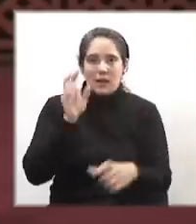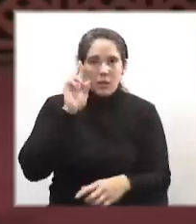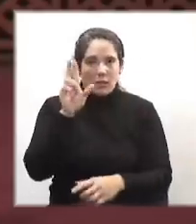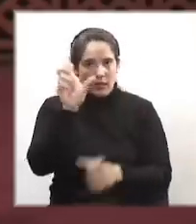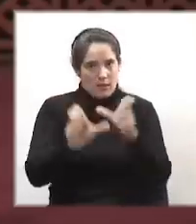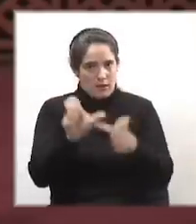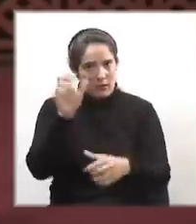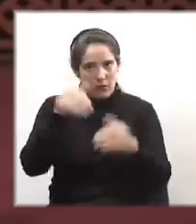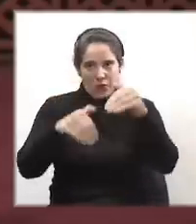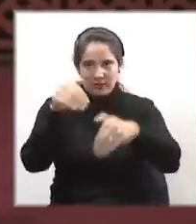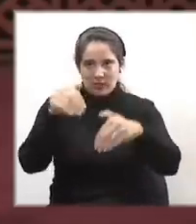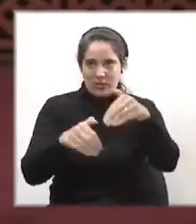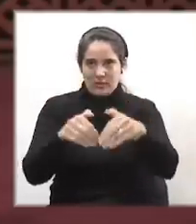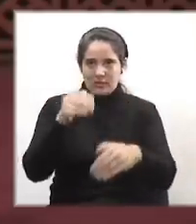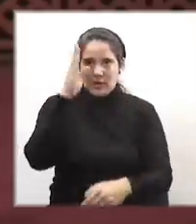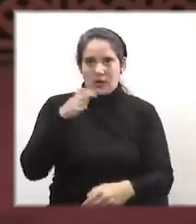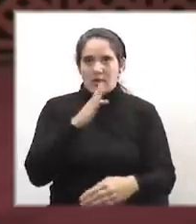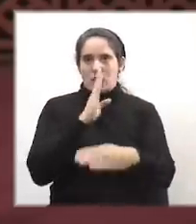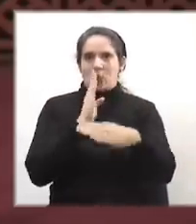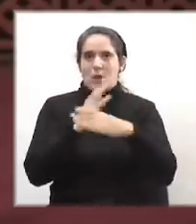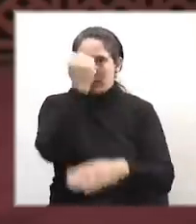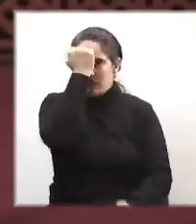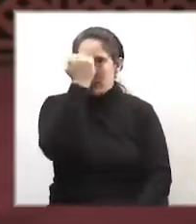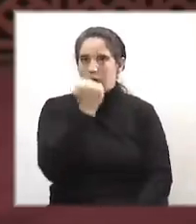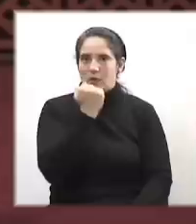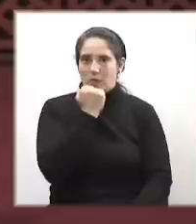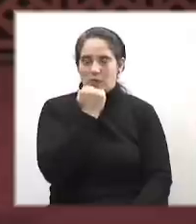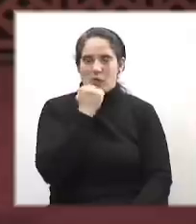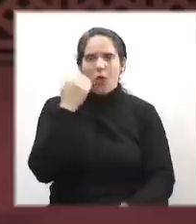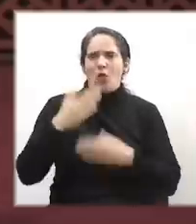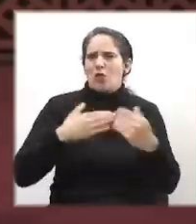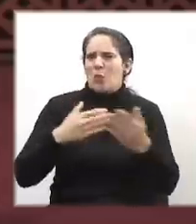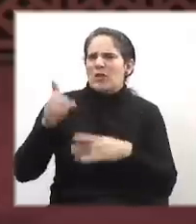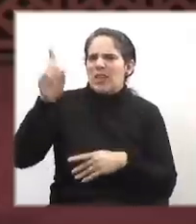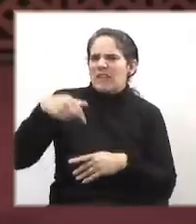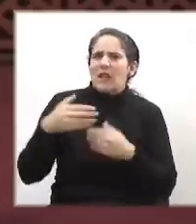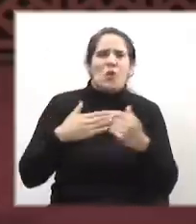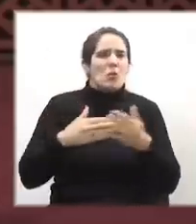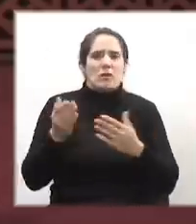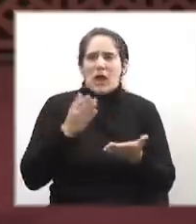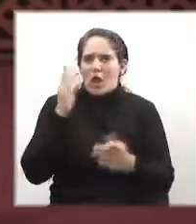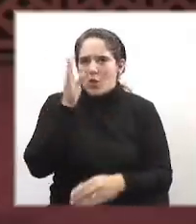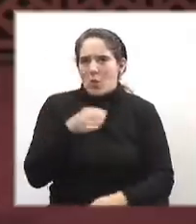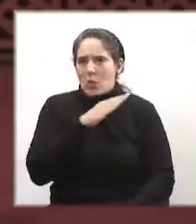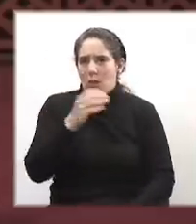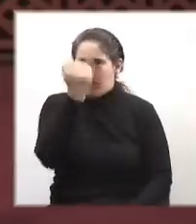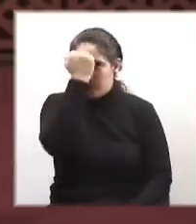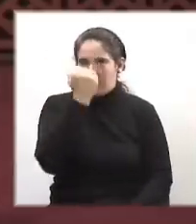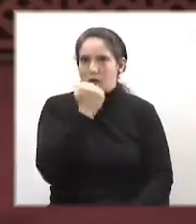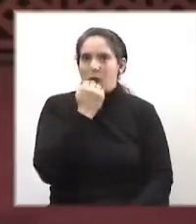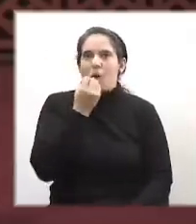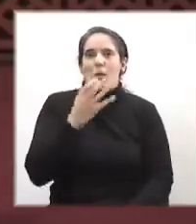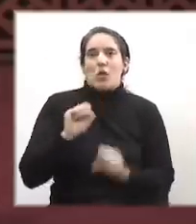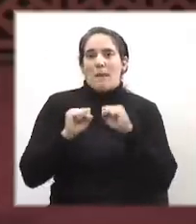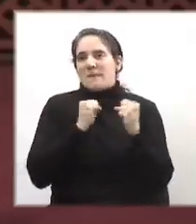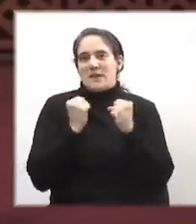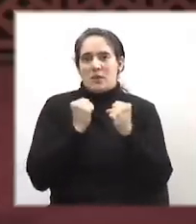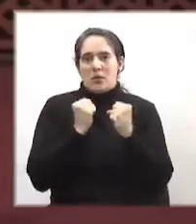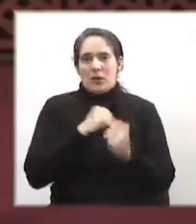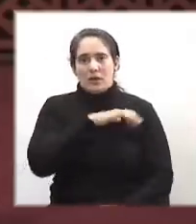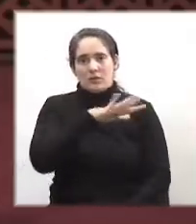y que nunca más haya terrorismo, venga de donde venga. Porque cuando existe terror en la sociedad,